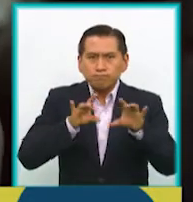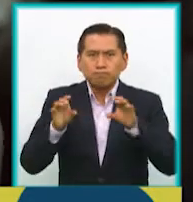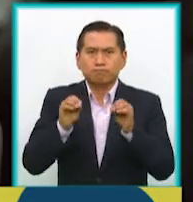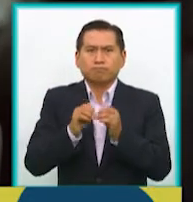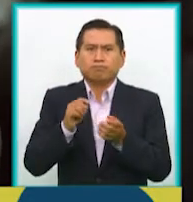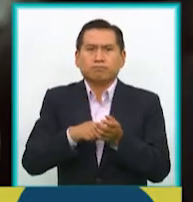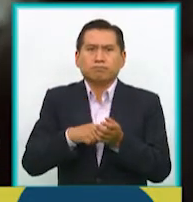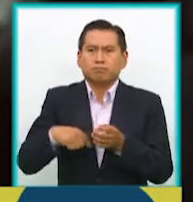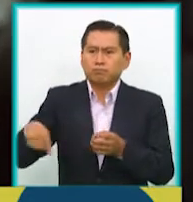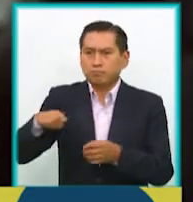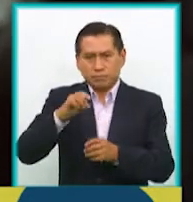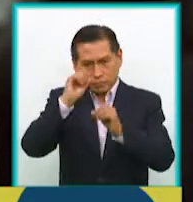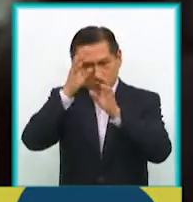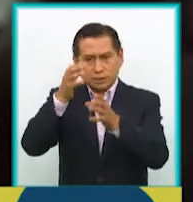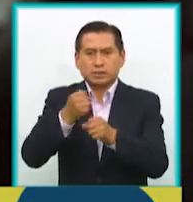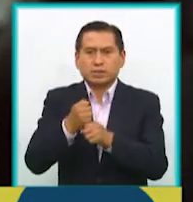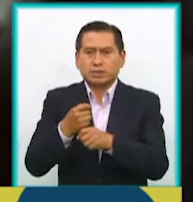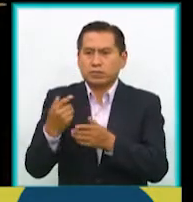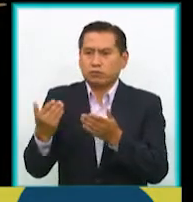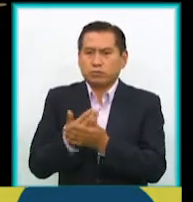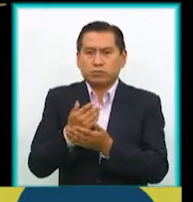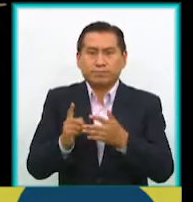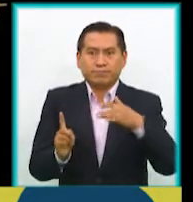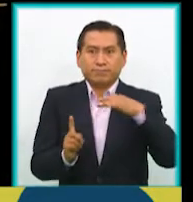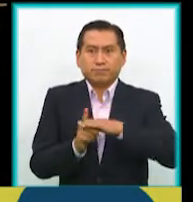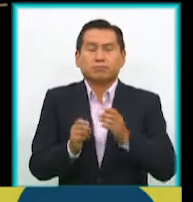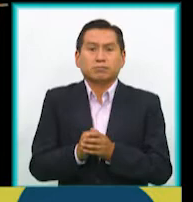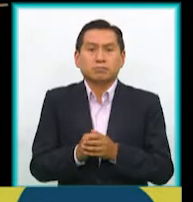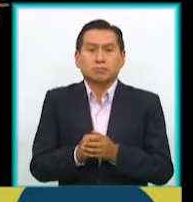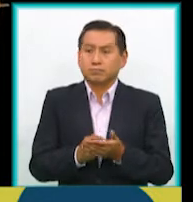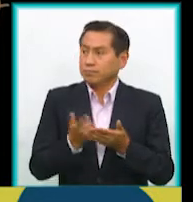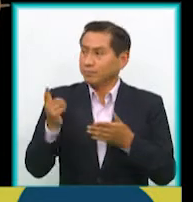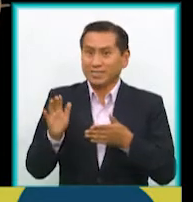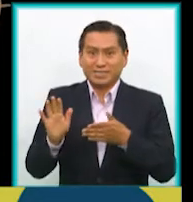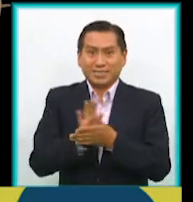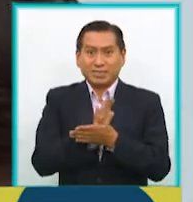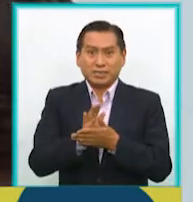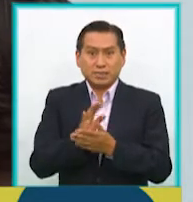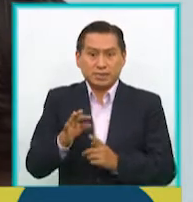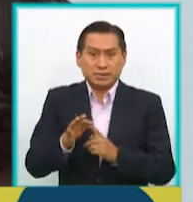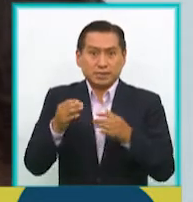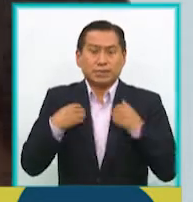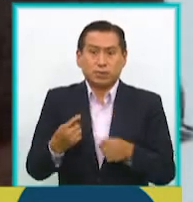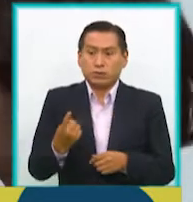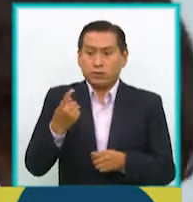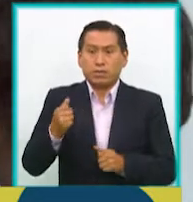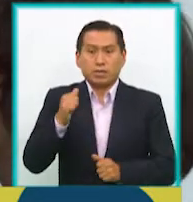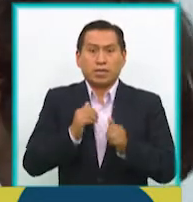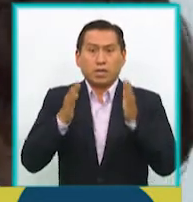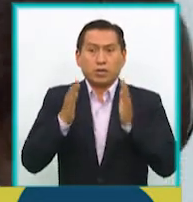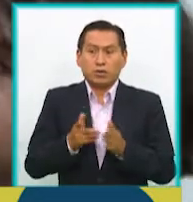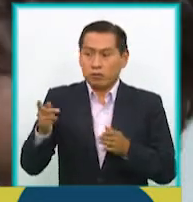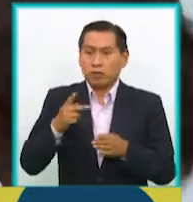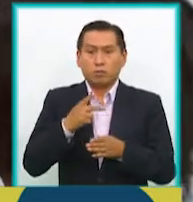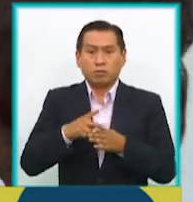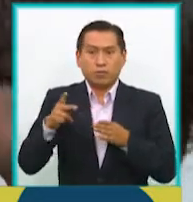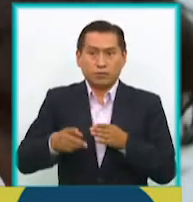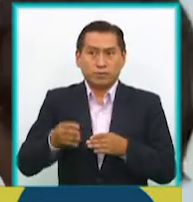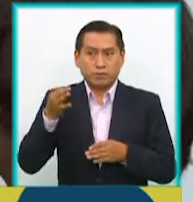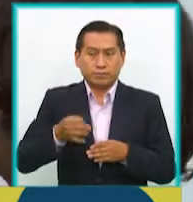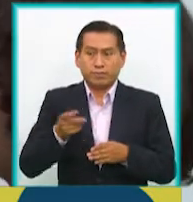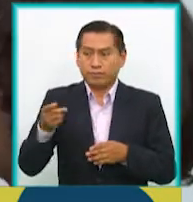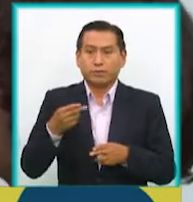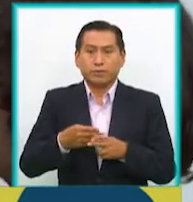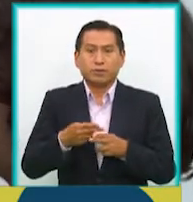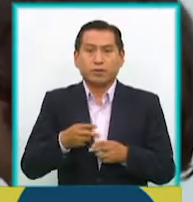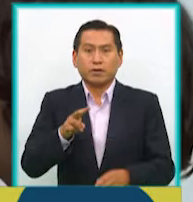crear los personajes. En este caso específico de la película, tenemos un solo actor, que es actor profesional como tal, que es